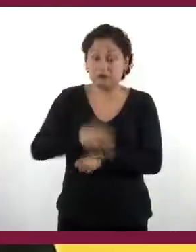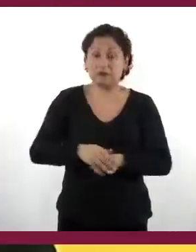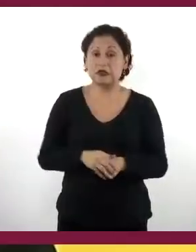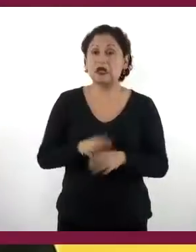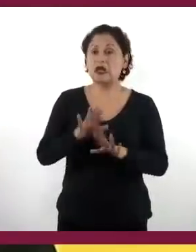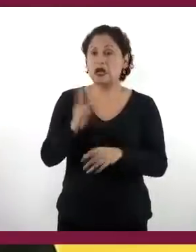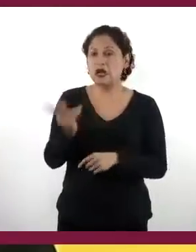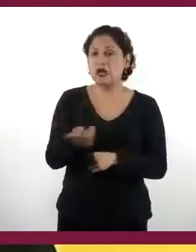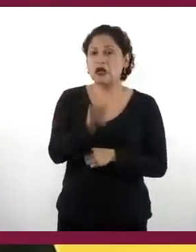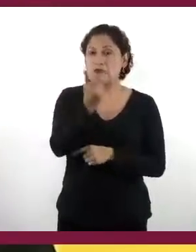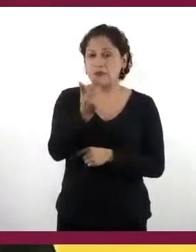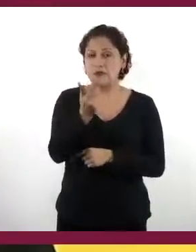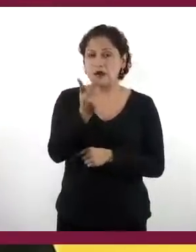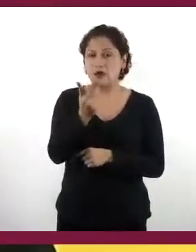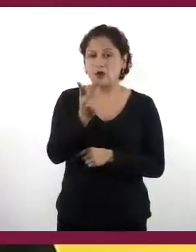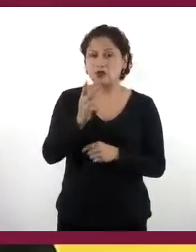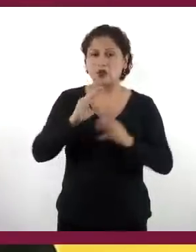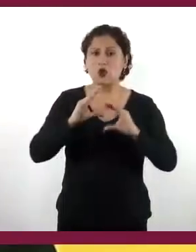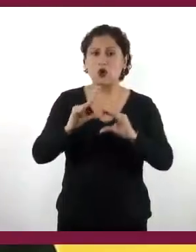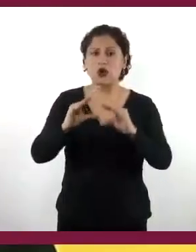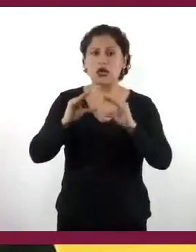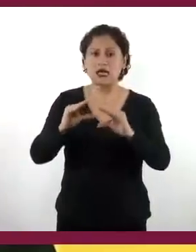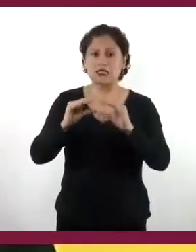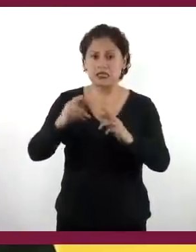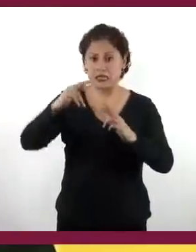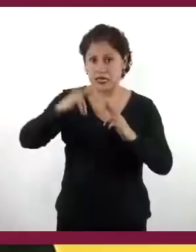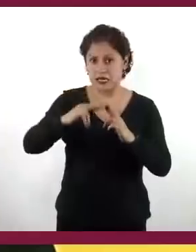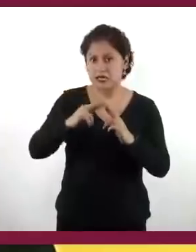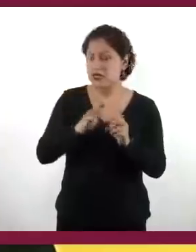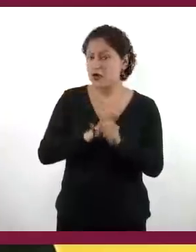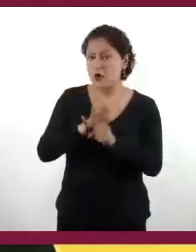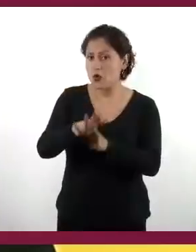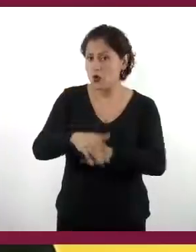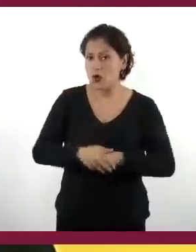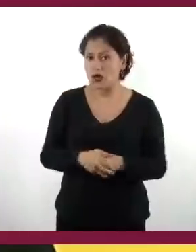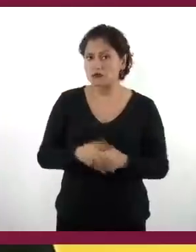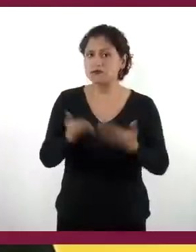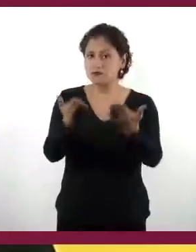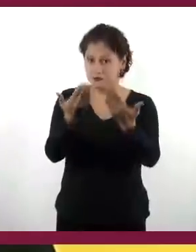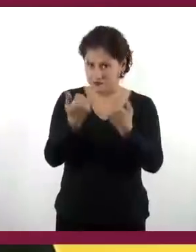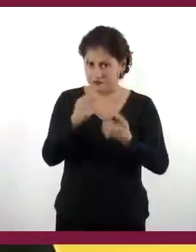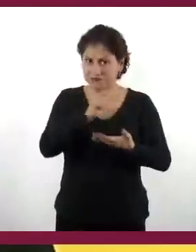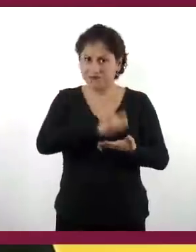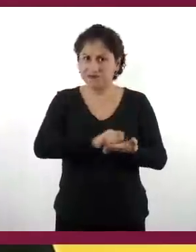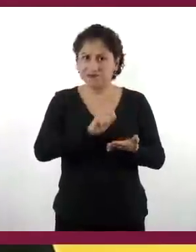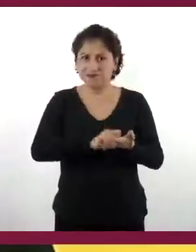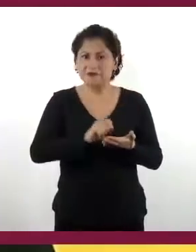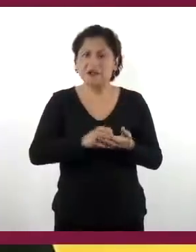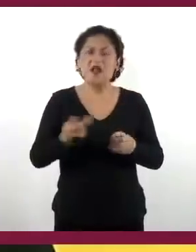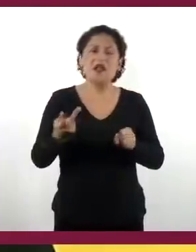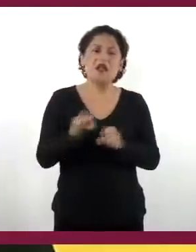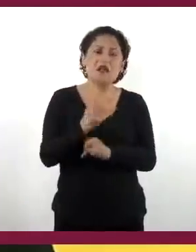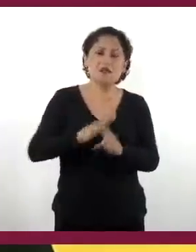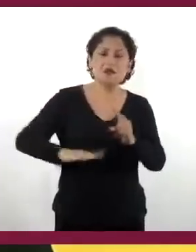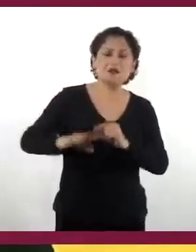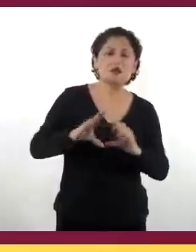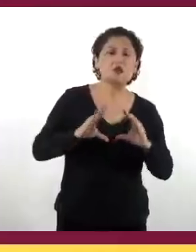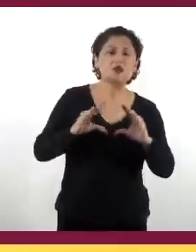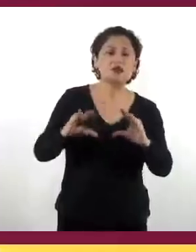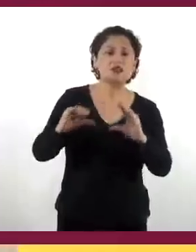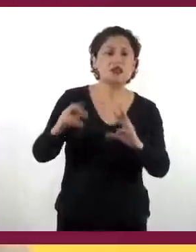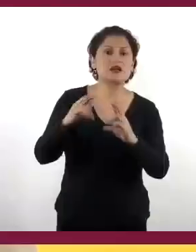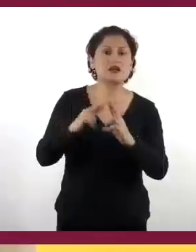que fue el objetivo de la evangelización? Las y los invitamos a señalar los medios que se utilizaron para llevarla a cabo.